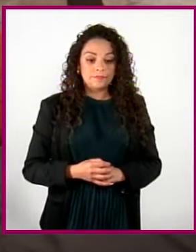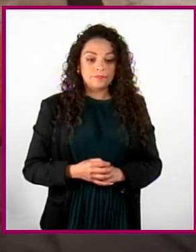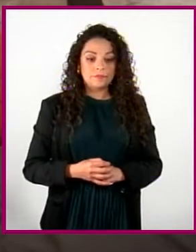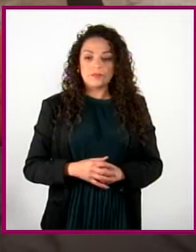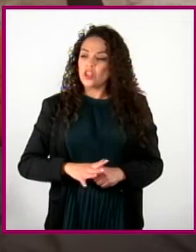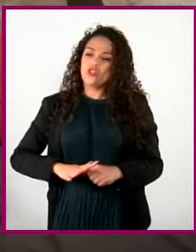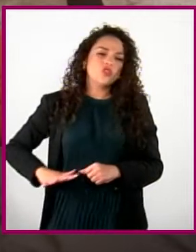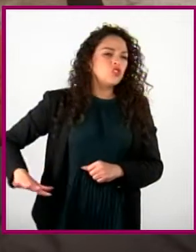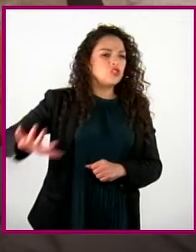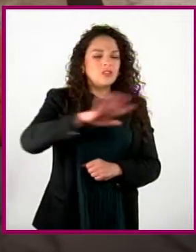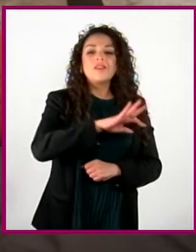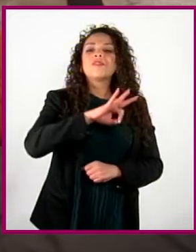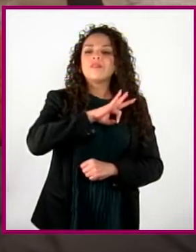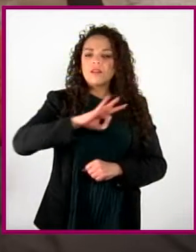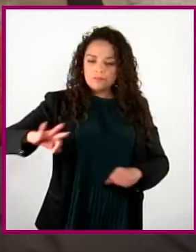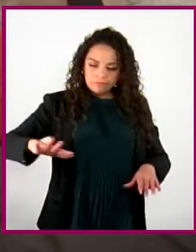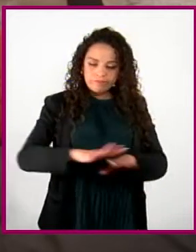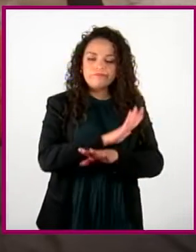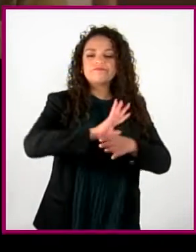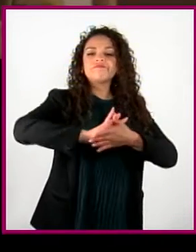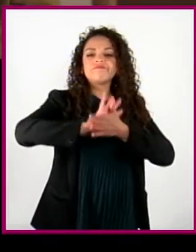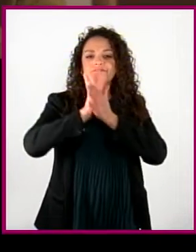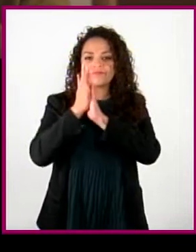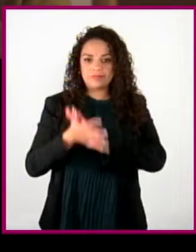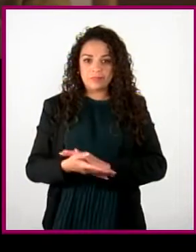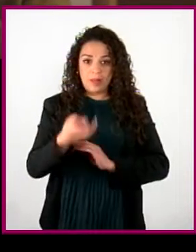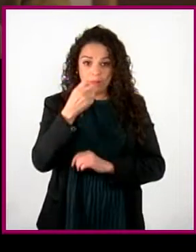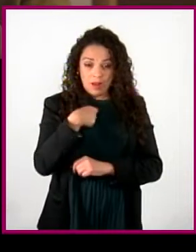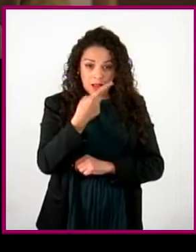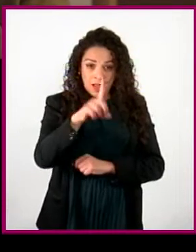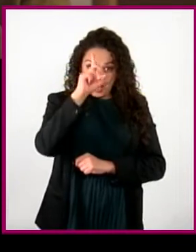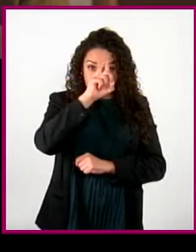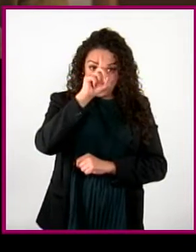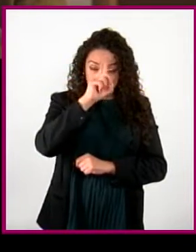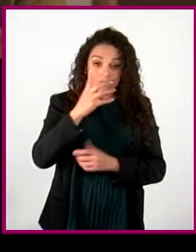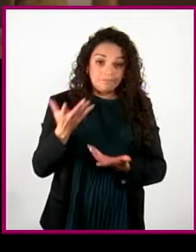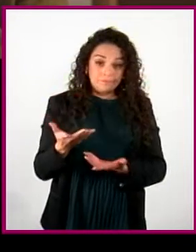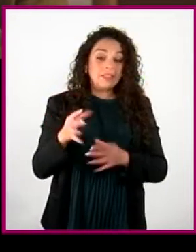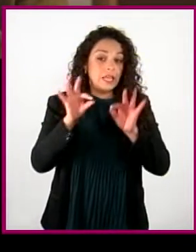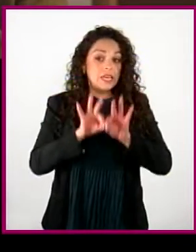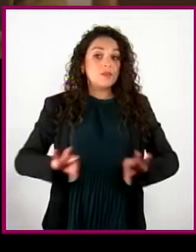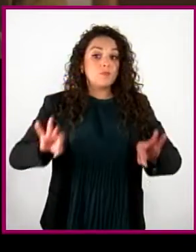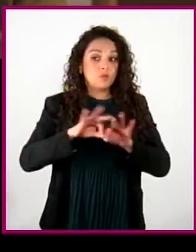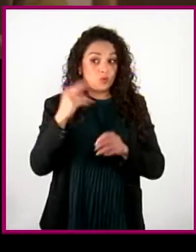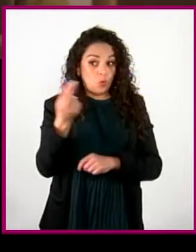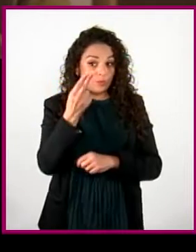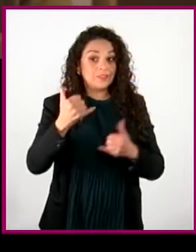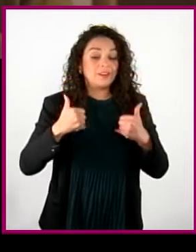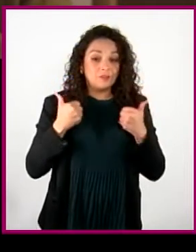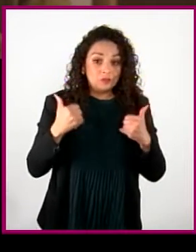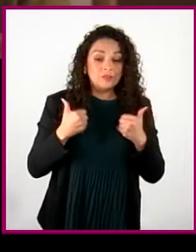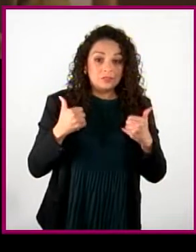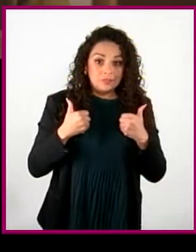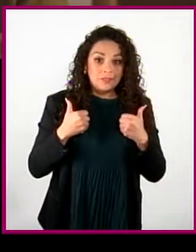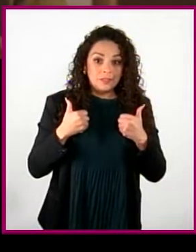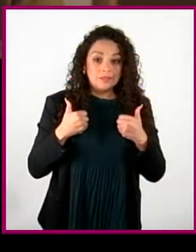podemos hacer el cambio y en esta recomendación, chavas y chavos tienen un papel fundamental. Está totalmente fuera de